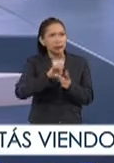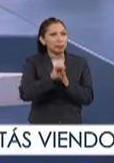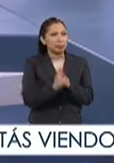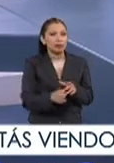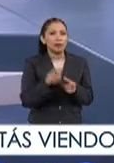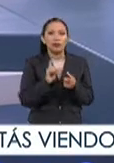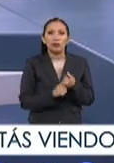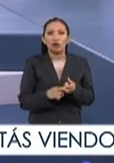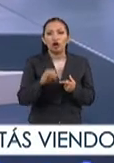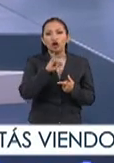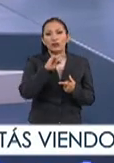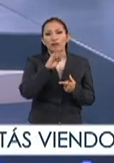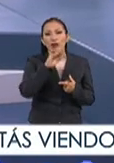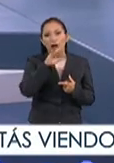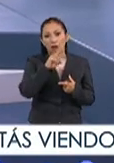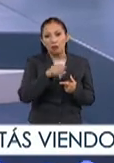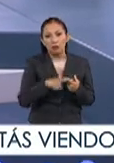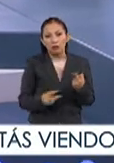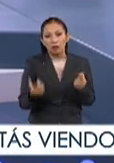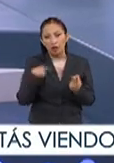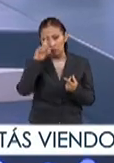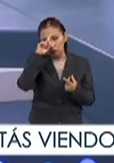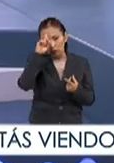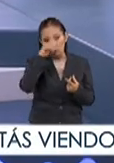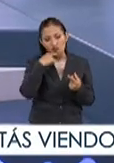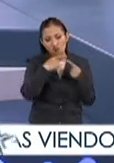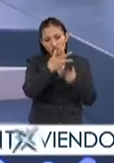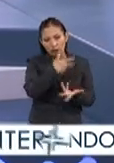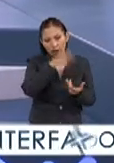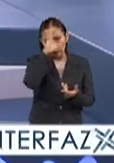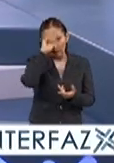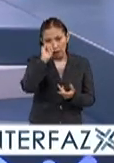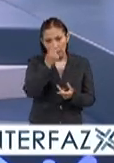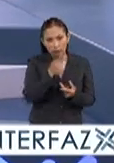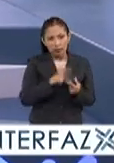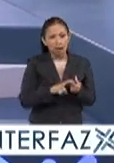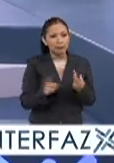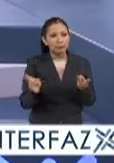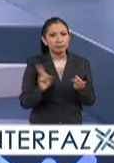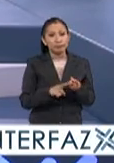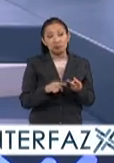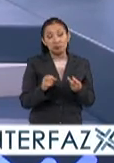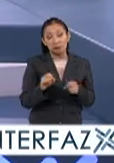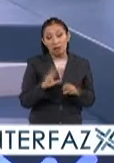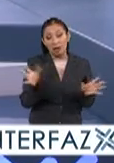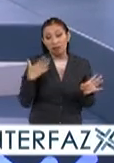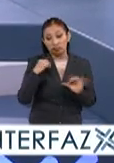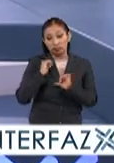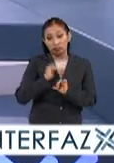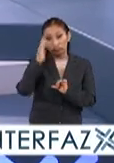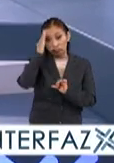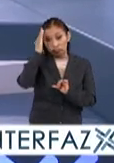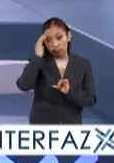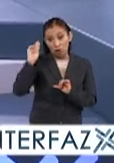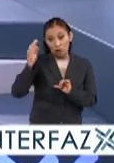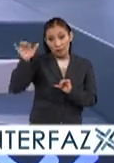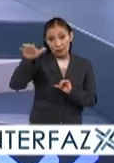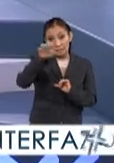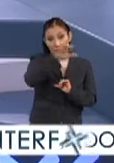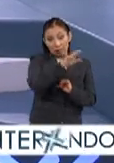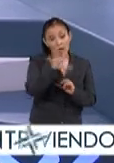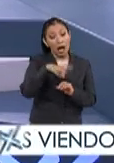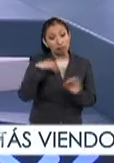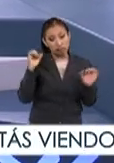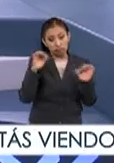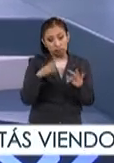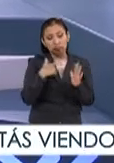es José Franco por ejemplo del Consejo Constructivo de la Ciencia y la tecnología y pues los rectores de las máximas casas de estudios y